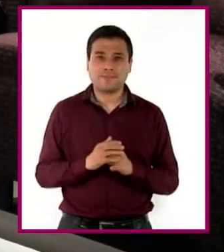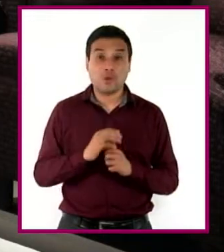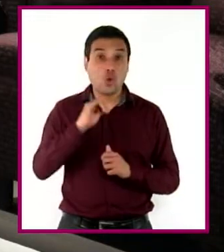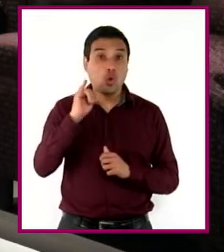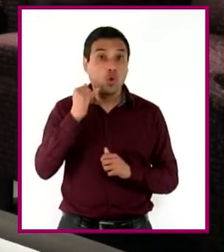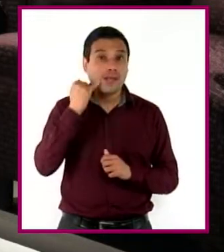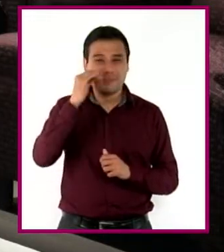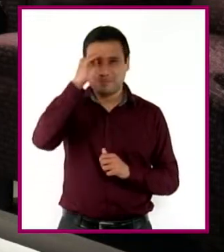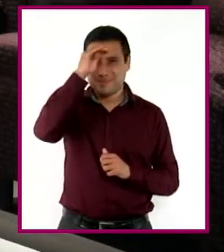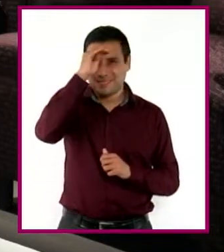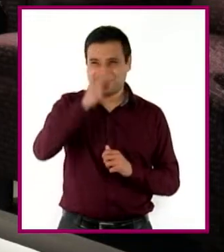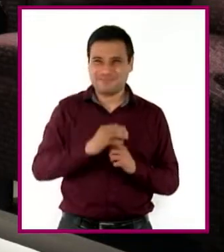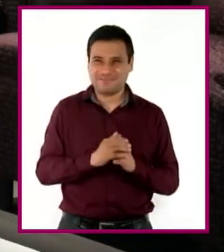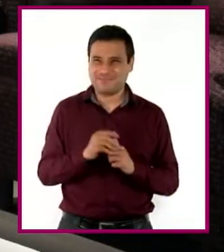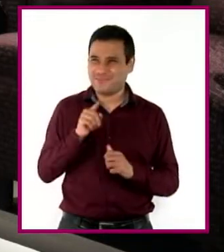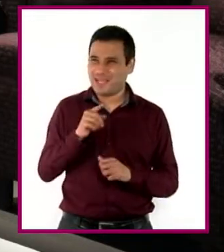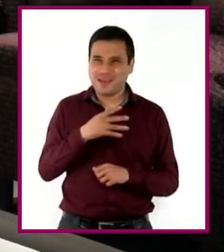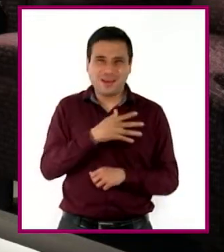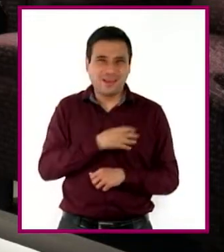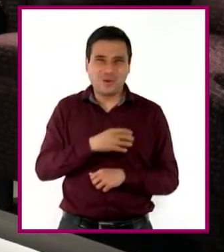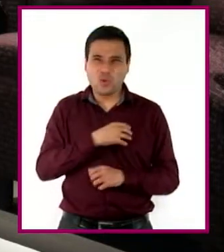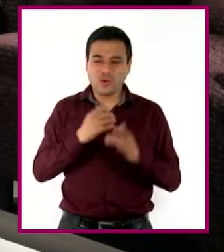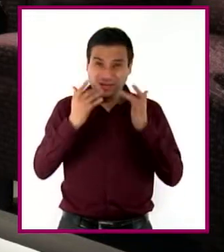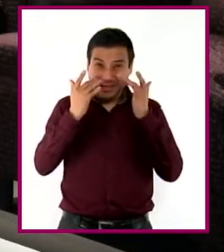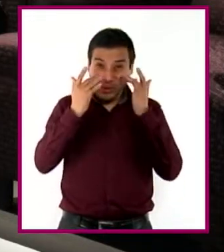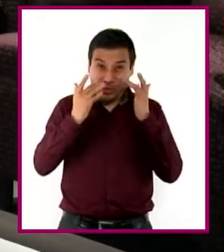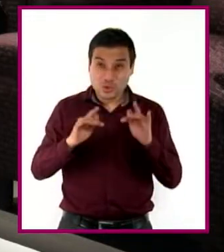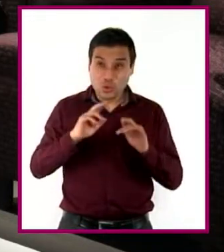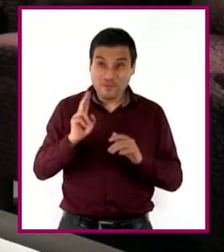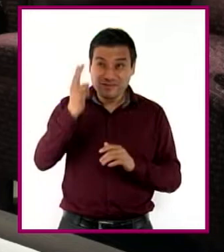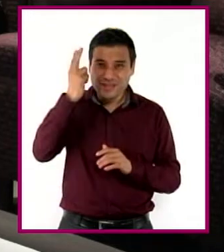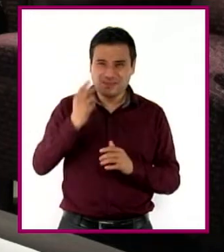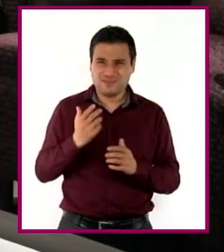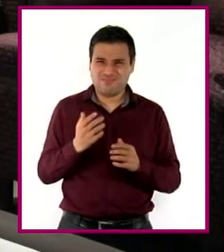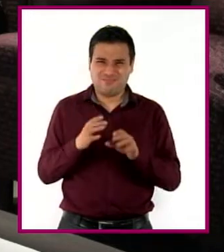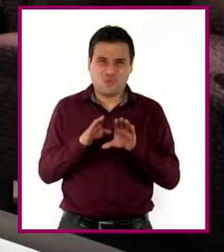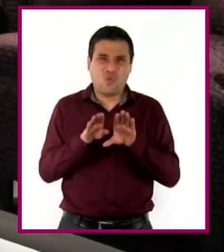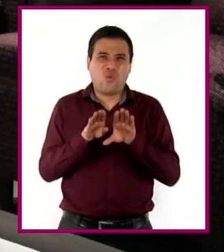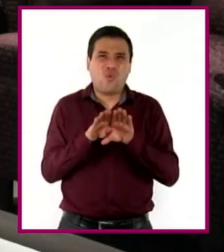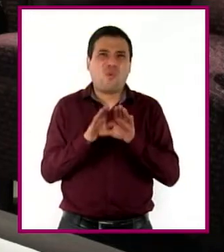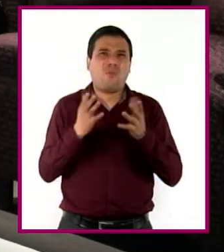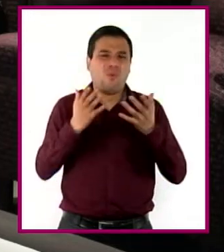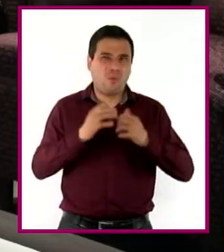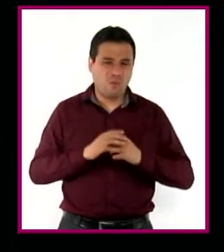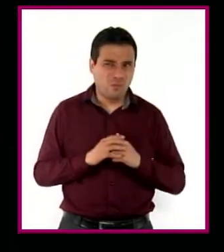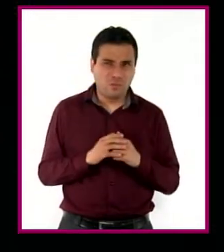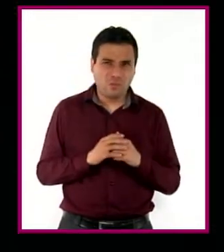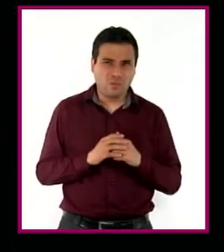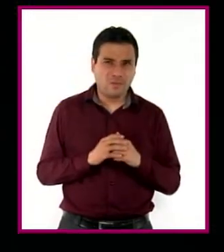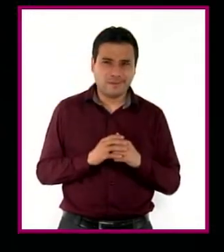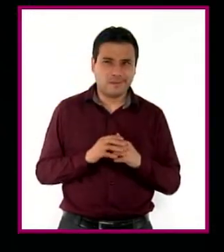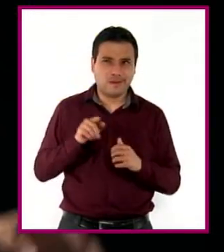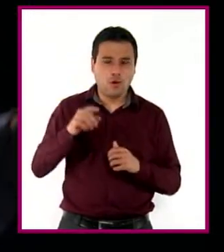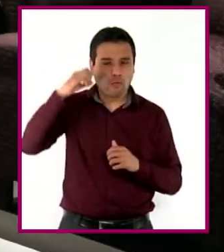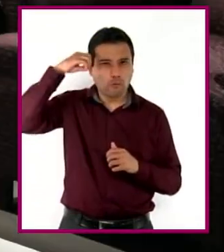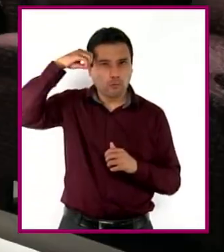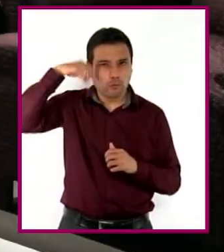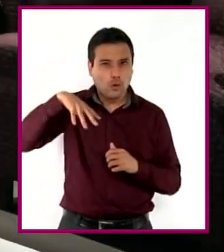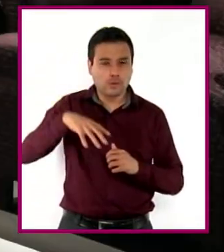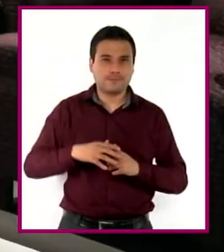considera a Rafael un vago por haber dejado la carrera que él le había escogido. Misma que, por cierto,